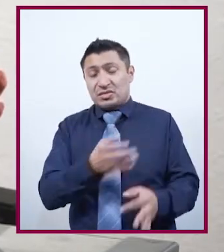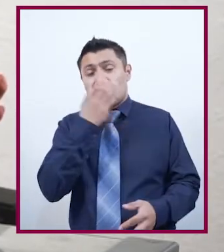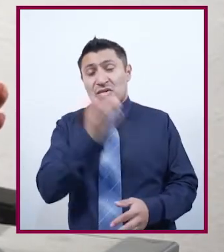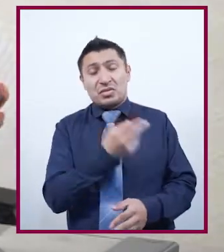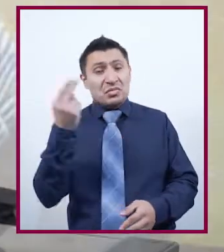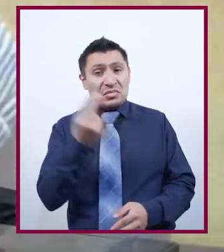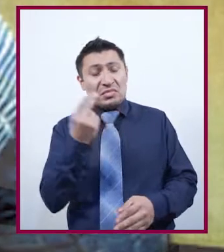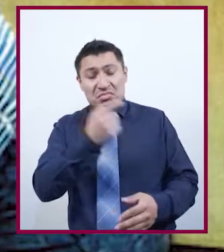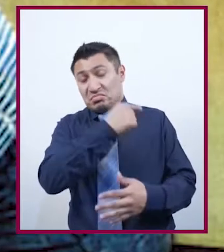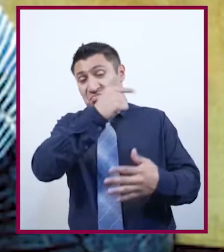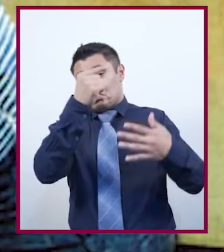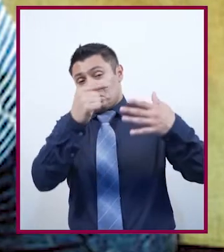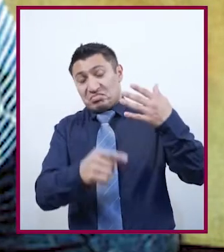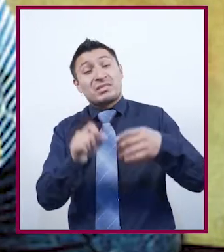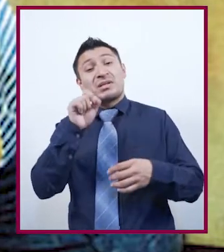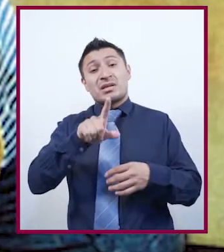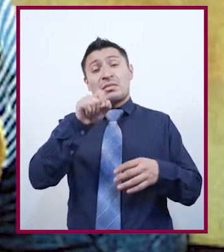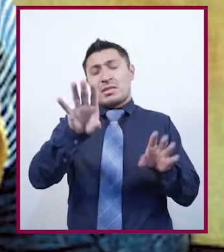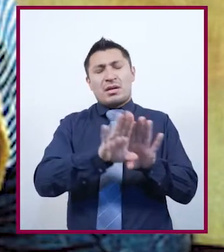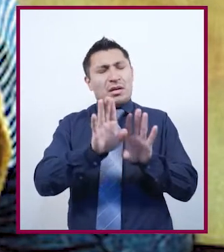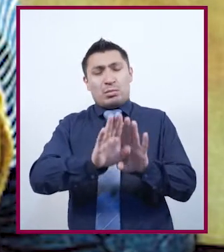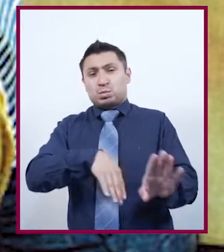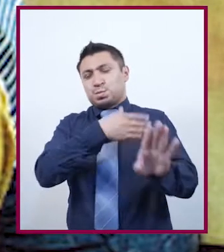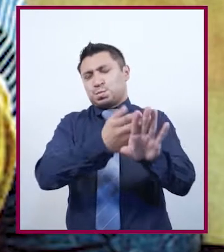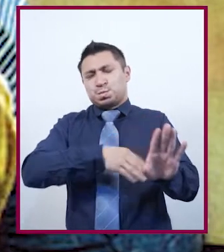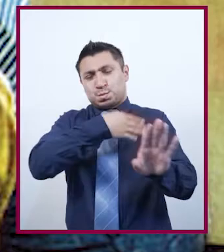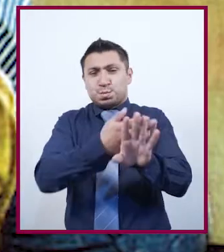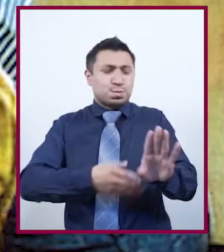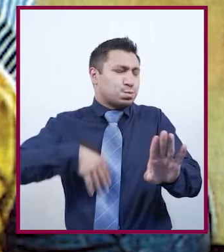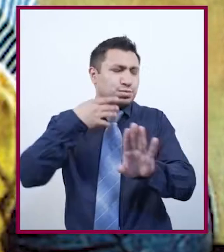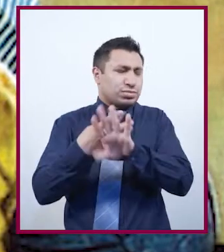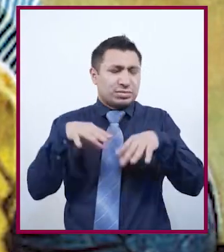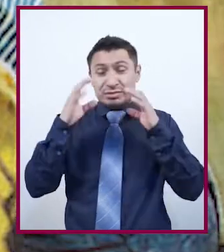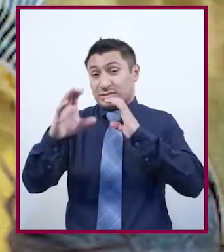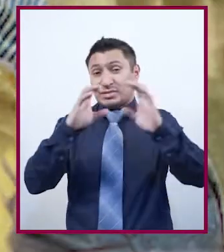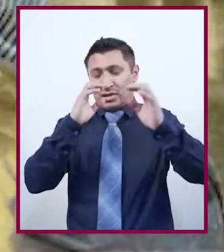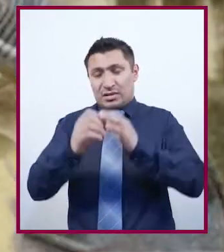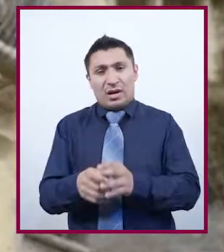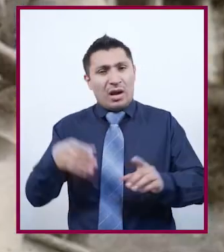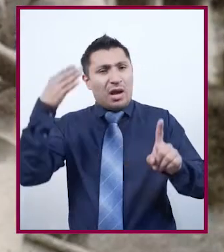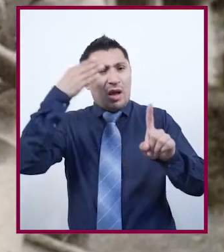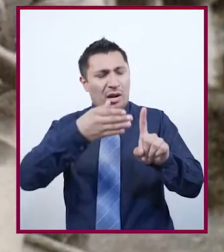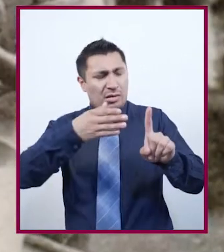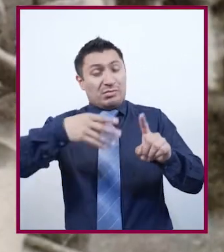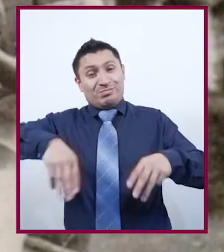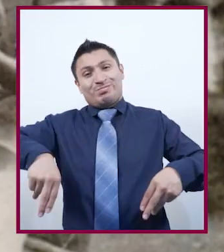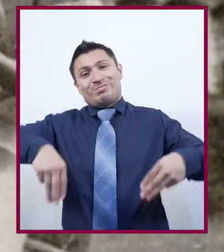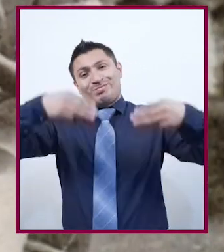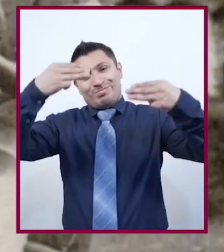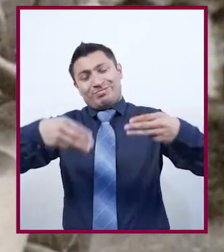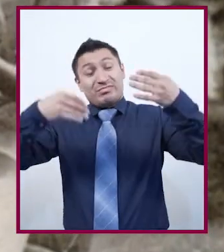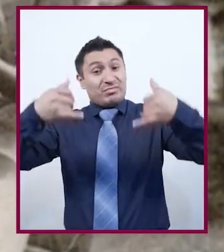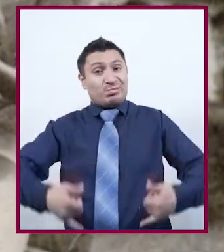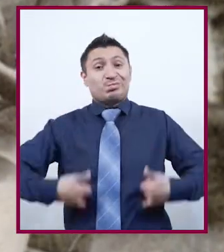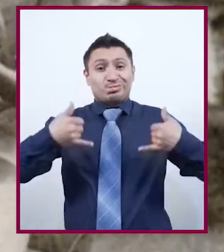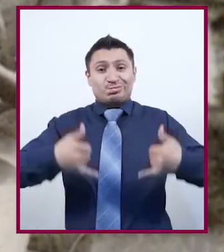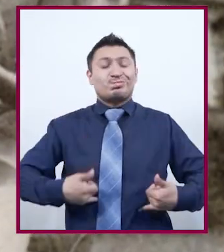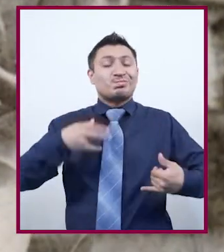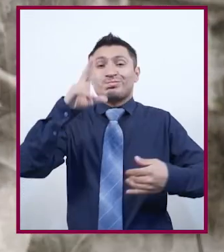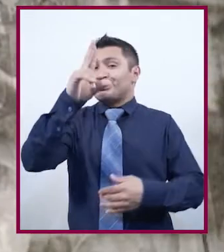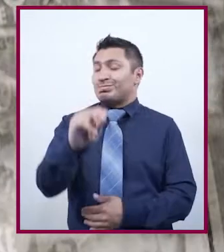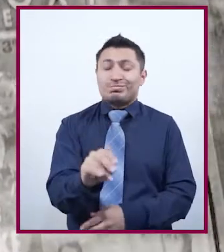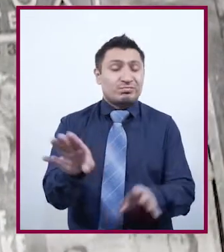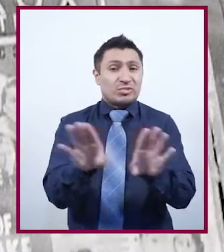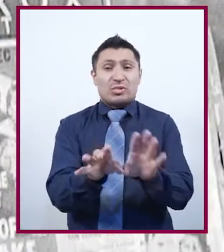necesidades, también fueron objeto de bombardeo publicitario. Se convirtieron en un objetivo del mercado. La juventud